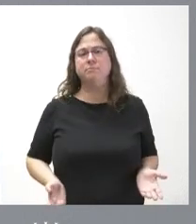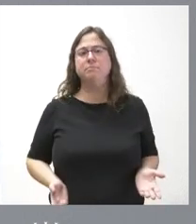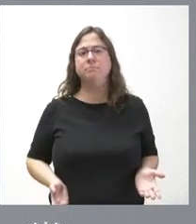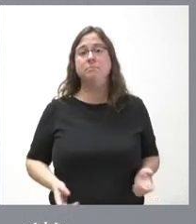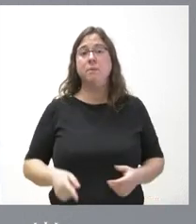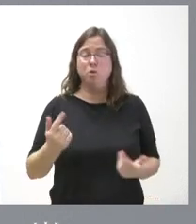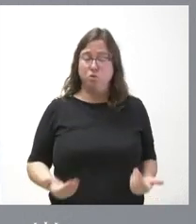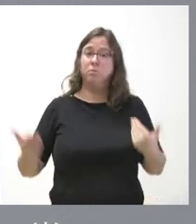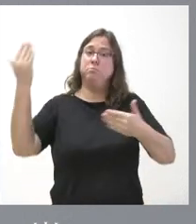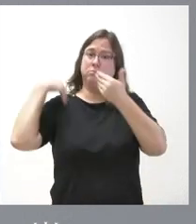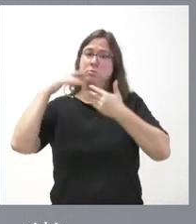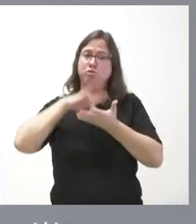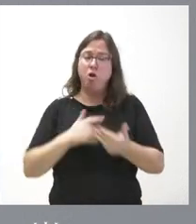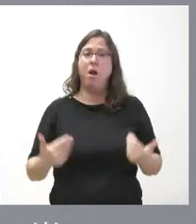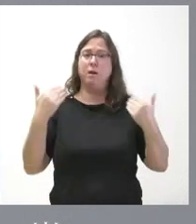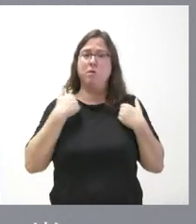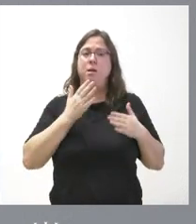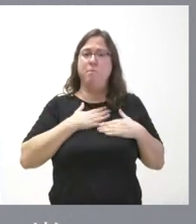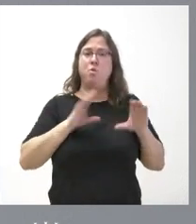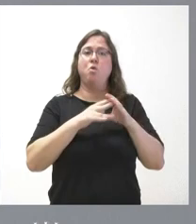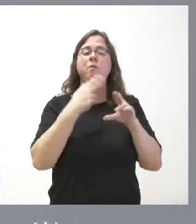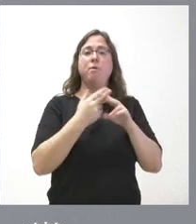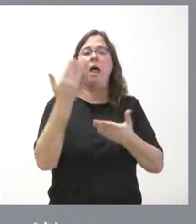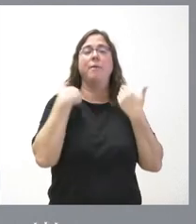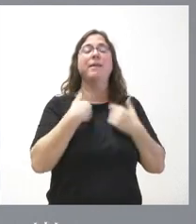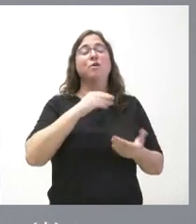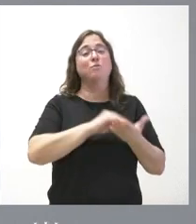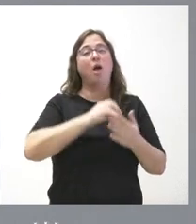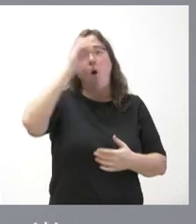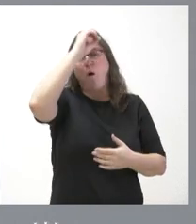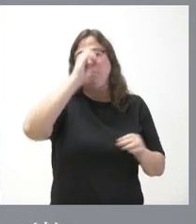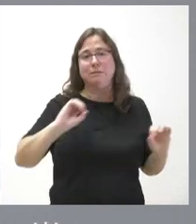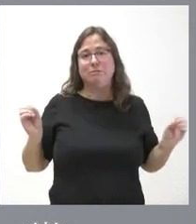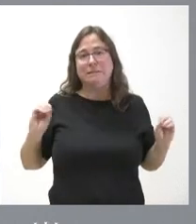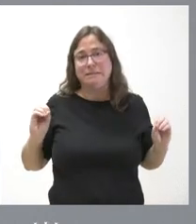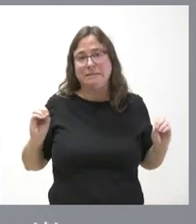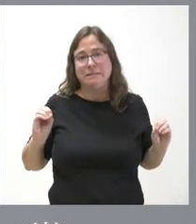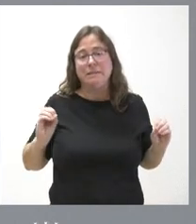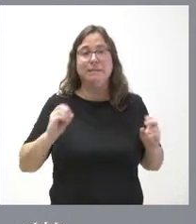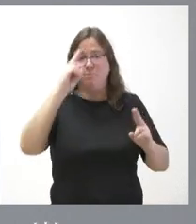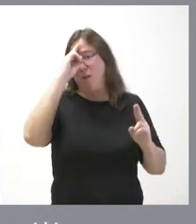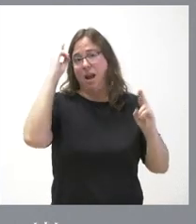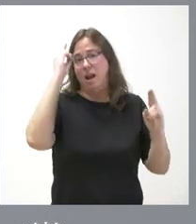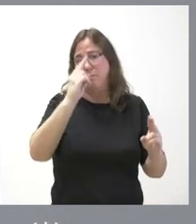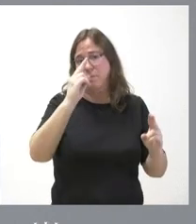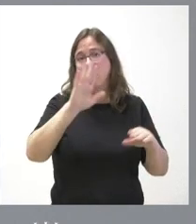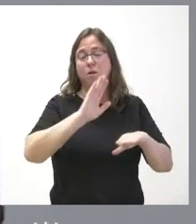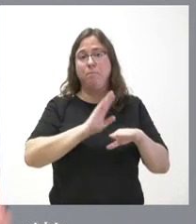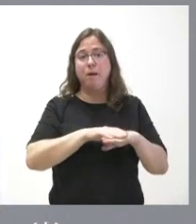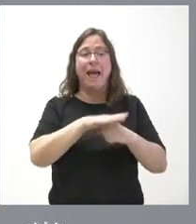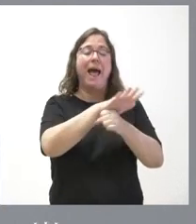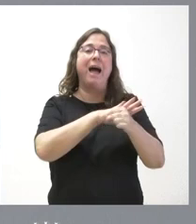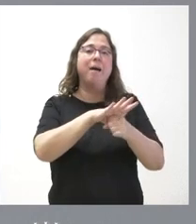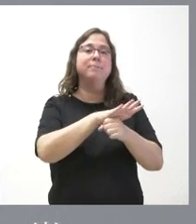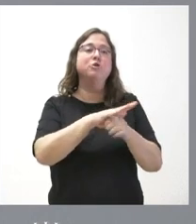Tuve responsabilidades en mi partido político. A veces ya ni opino muchas veces de lo que por respeto también corresponde al ámbito del